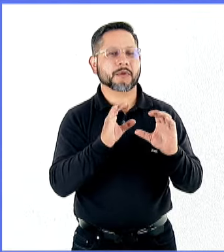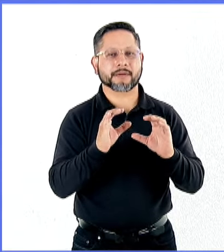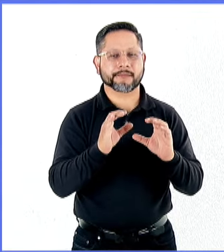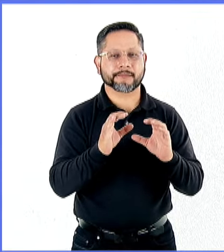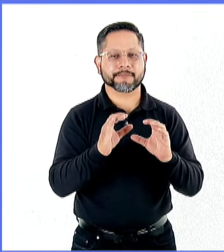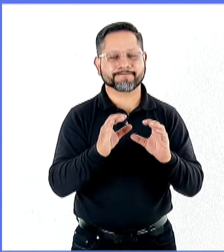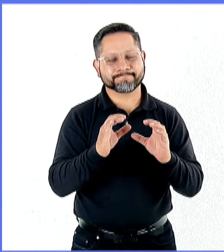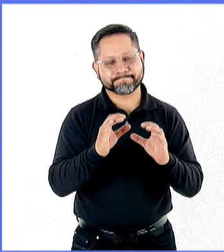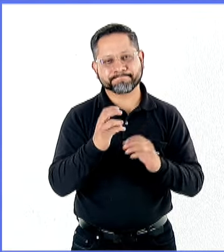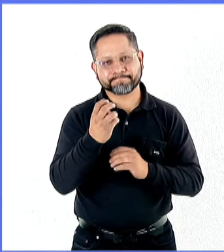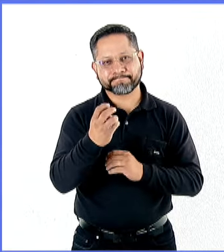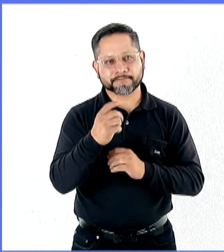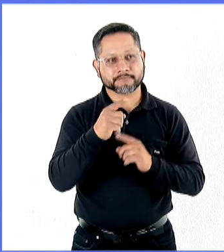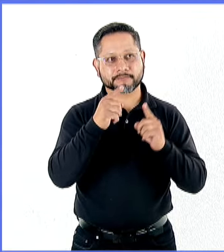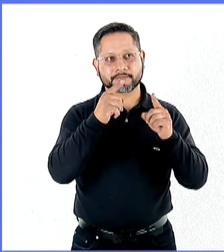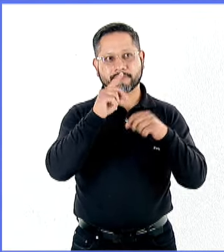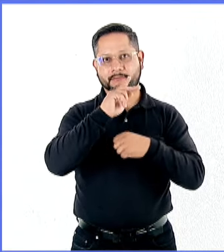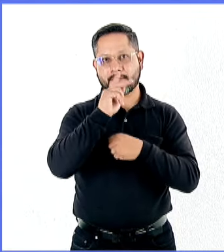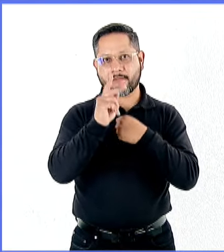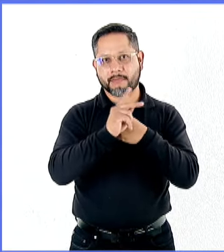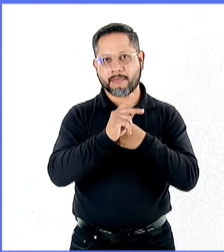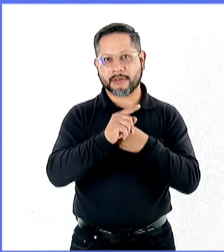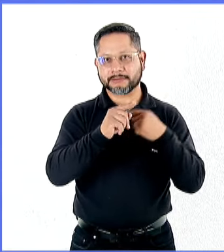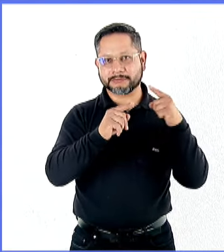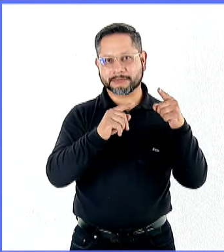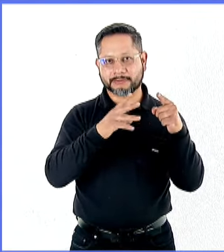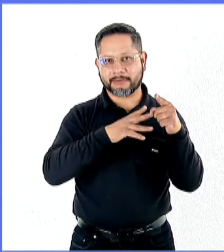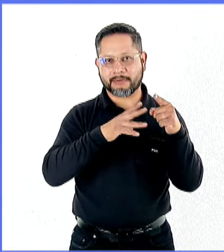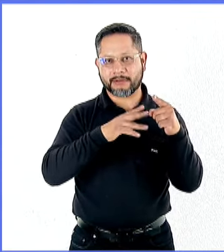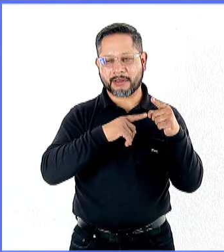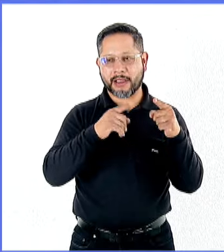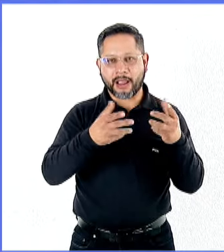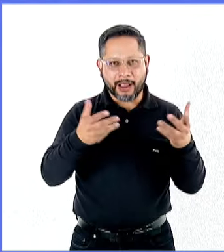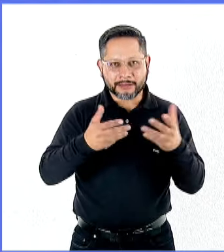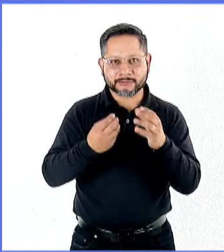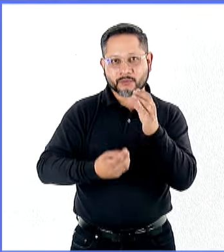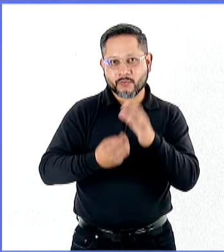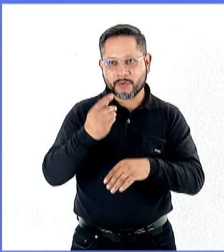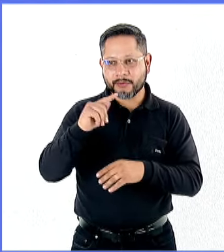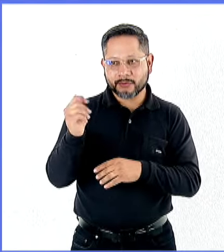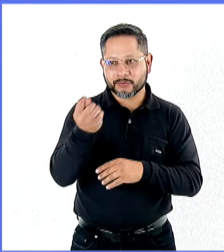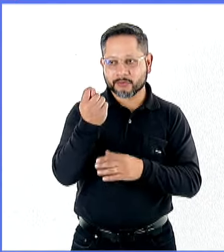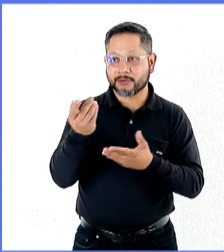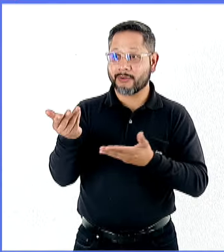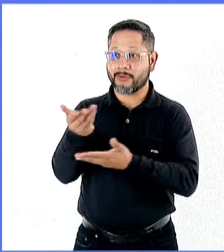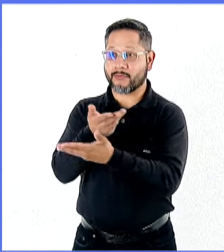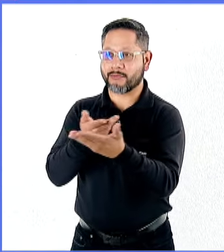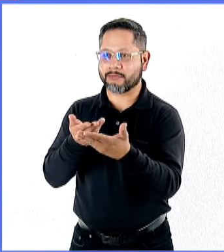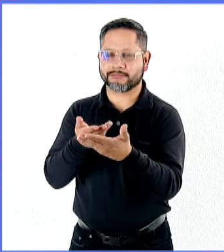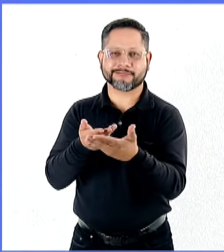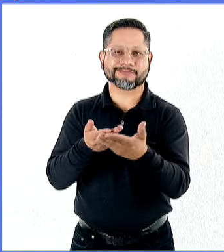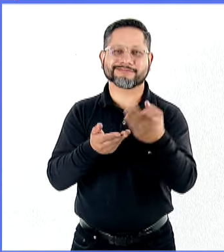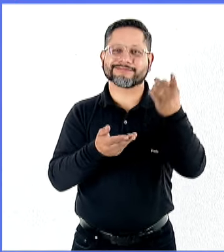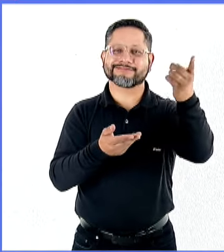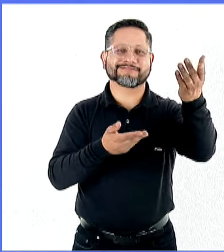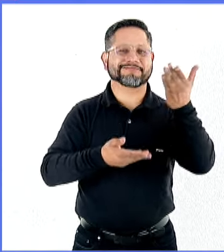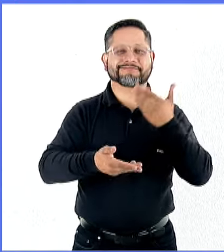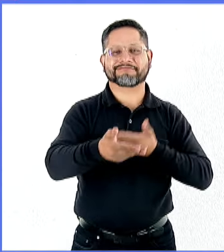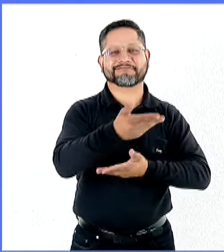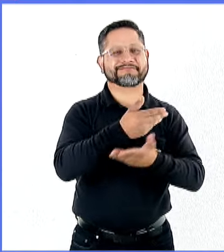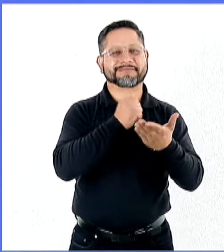difícilmente estos países que son centrales en términos de creación de ciencia y tecnología lo van a compartir con nosotros. Entonces,